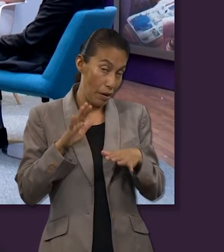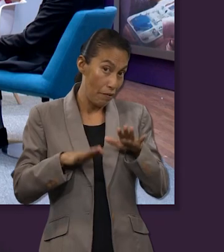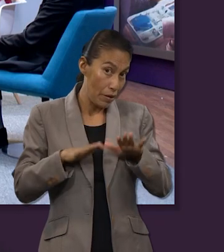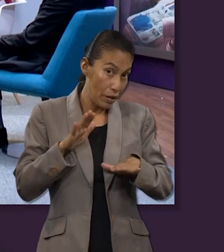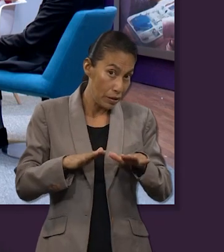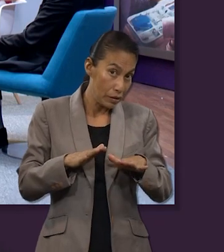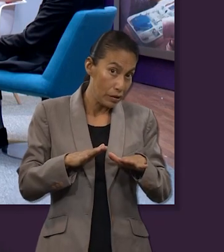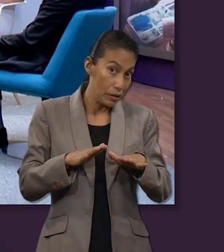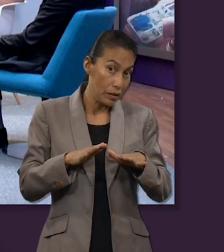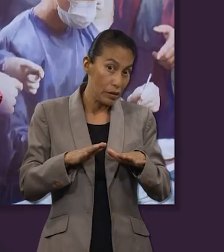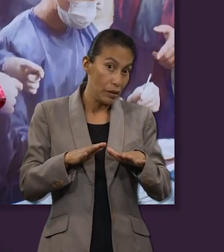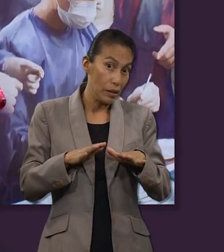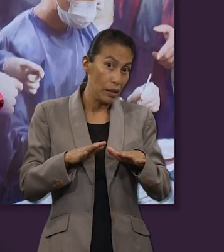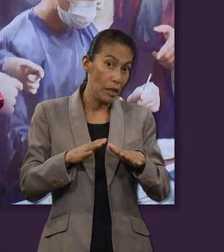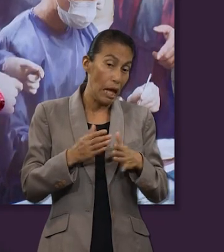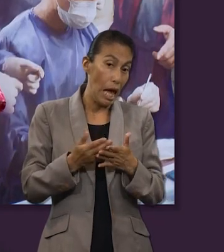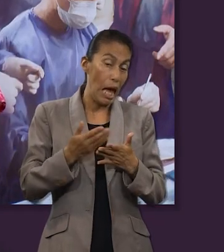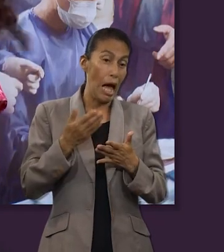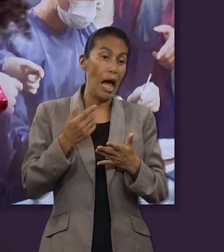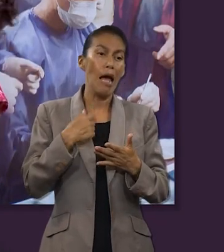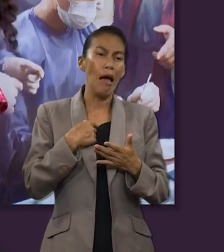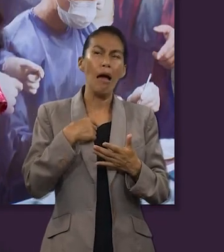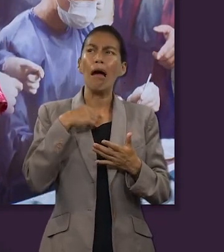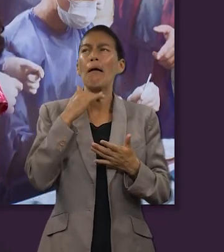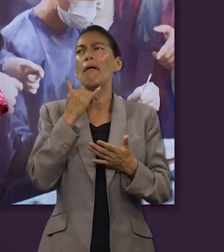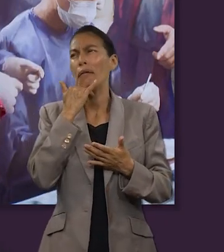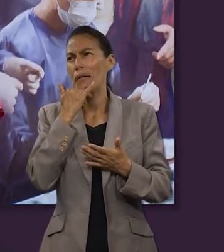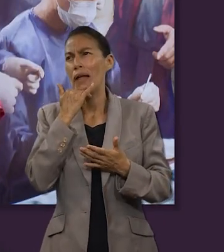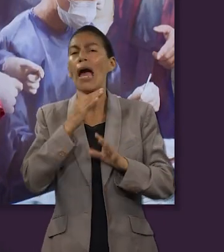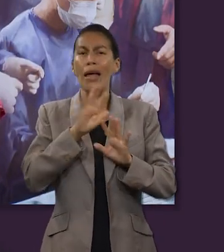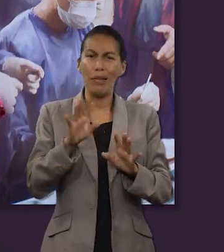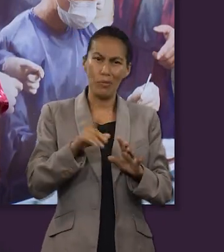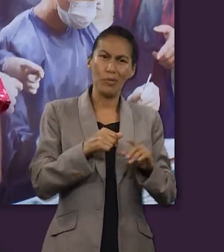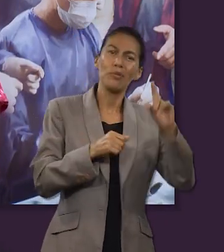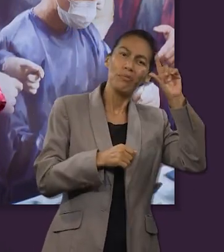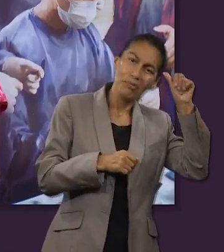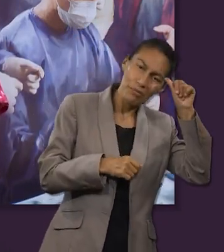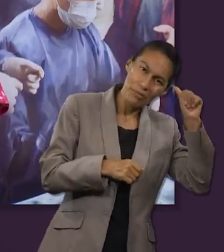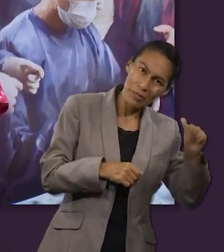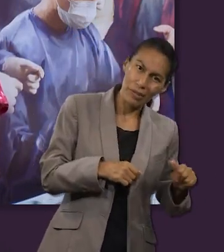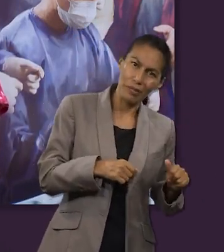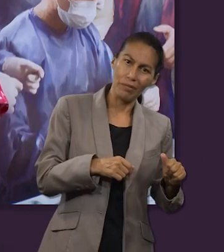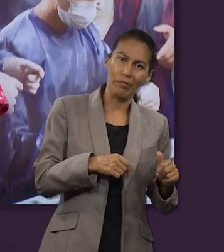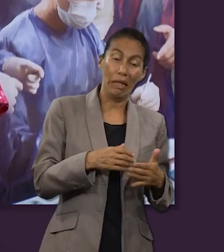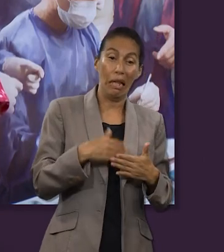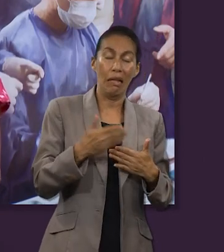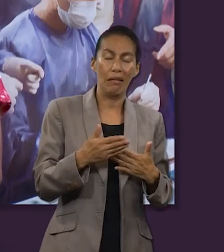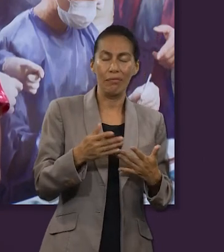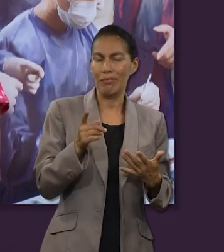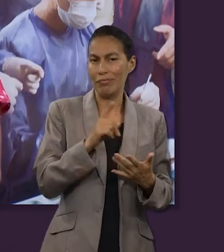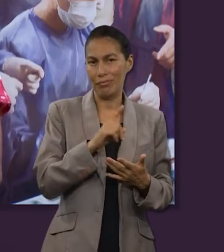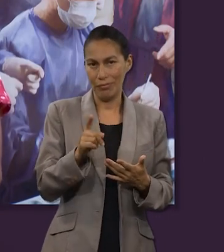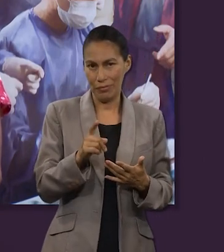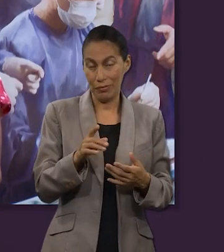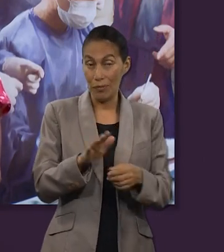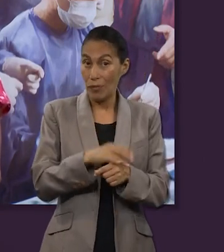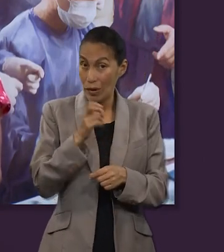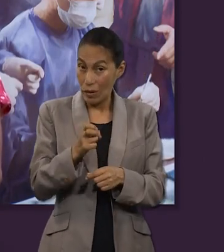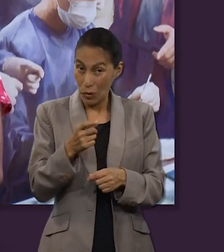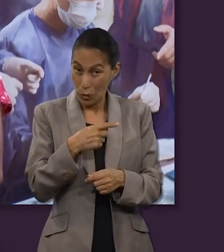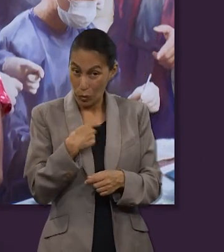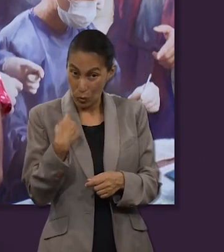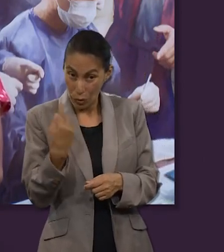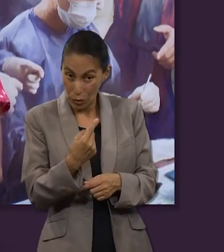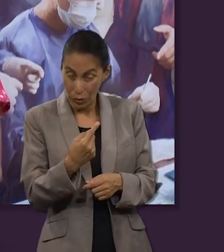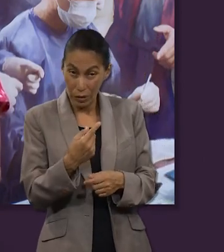por adelantado puedo lograr que se me perdonen algunas faltas entonces nos damos cuenta que también la Cruz